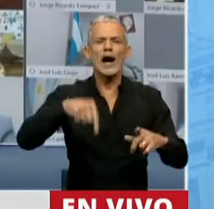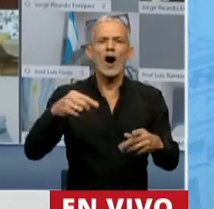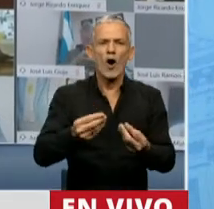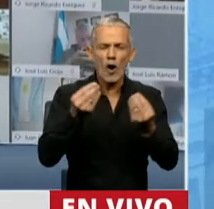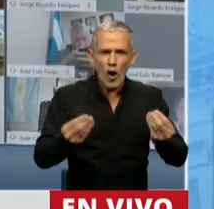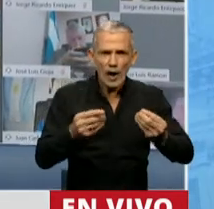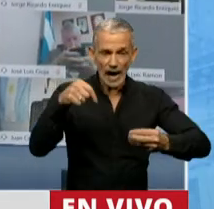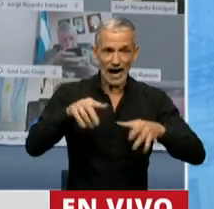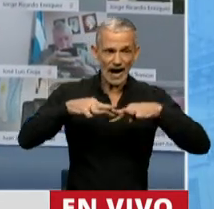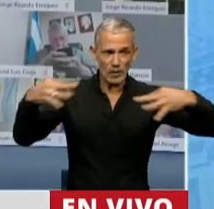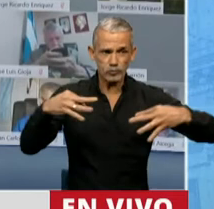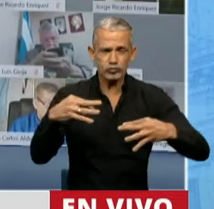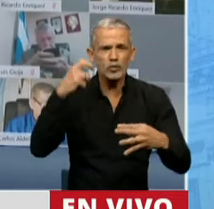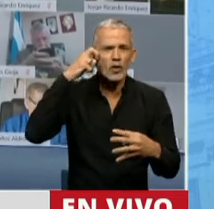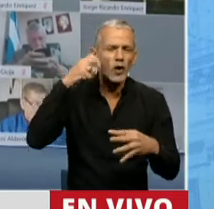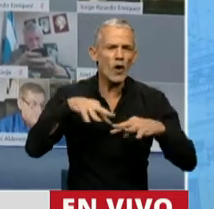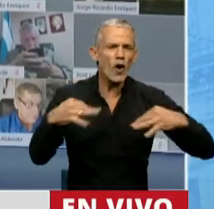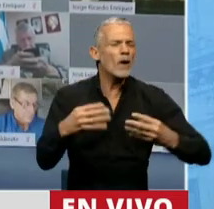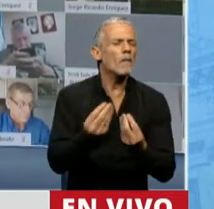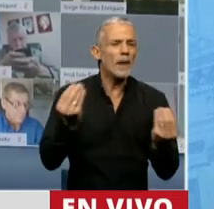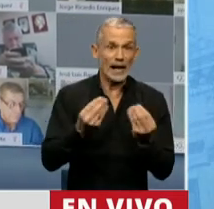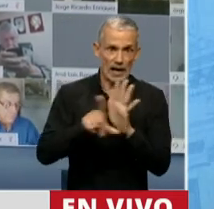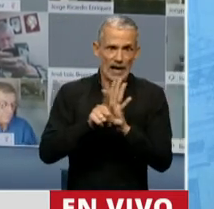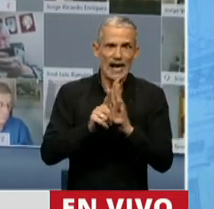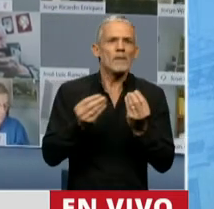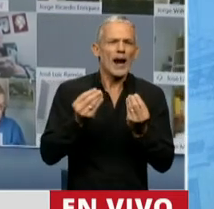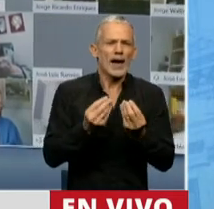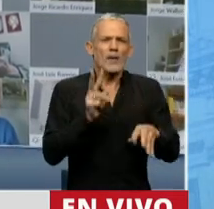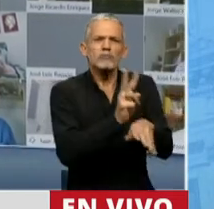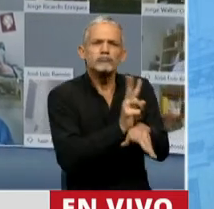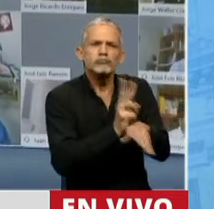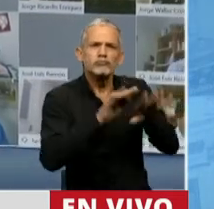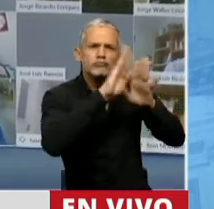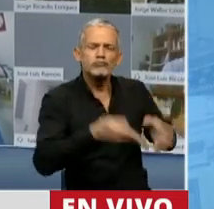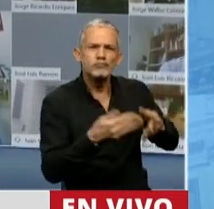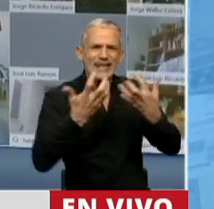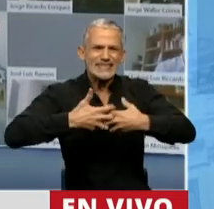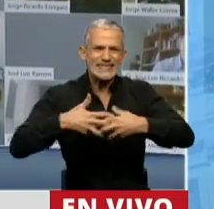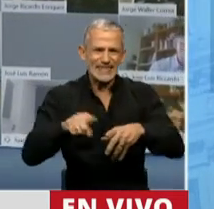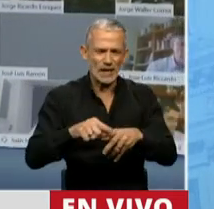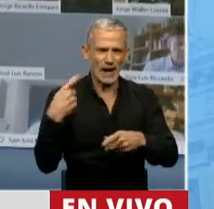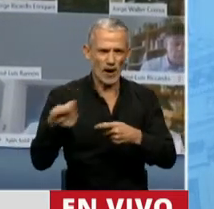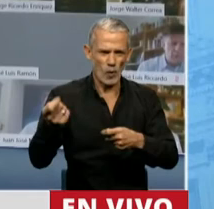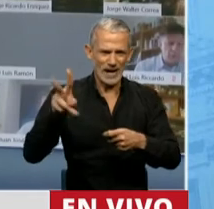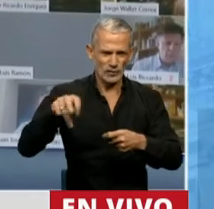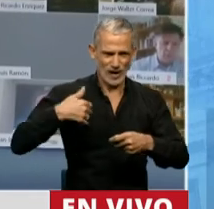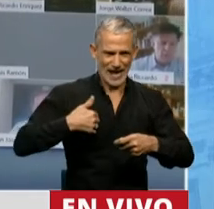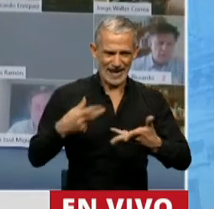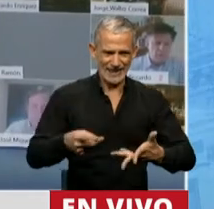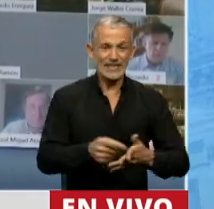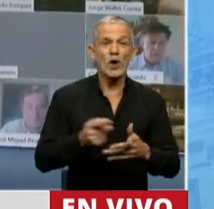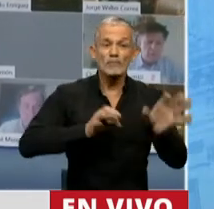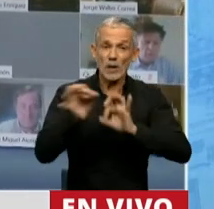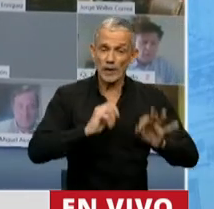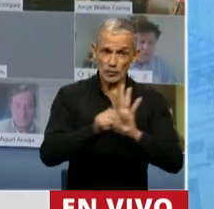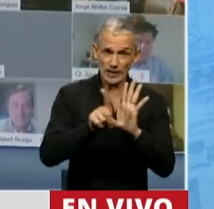en este recinto, en esta cámara, tratando esta ley para defender y resguardar el sistema previsional argentino. Por eso, nuestro